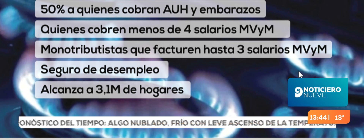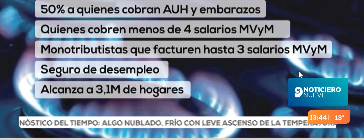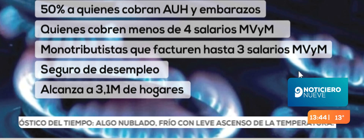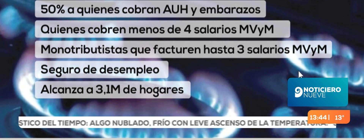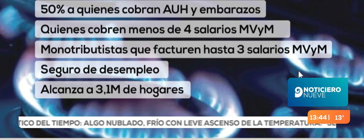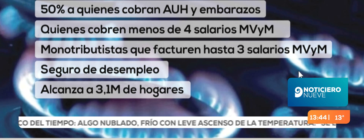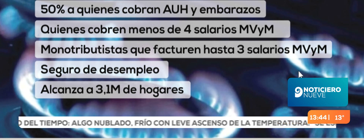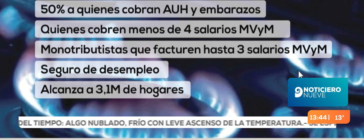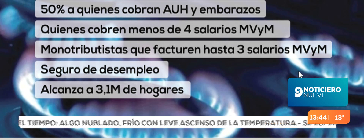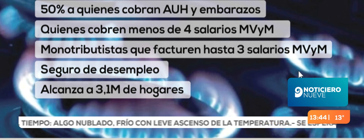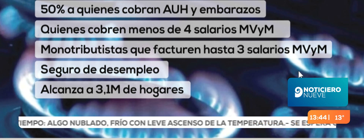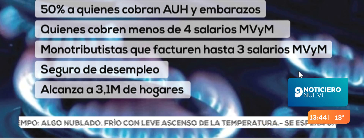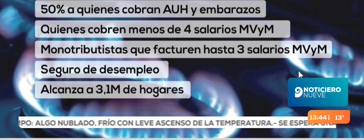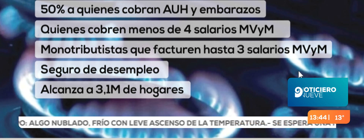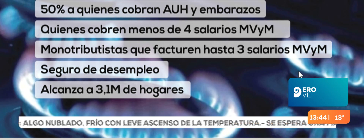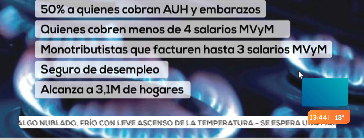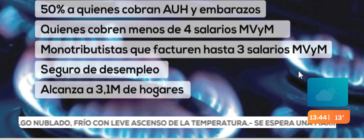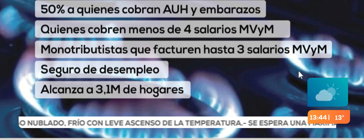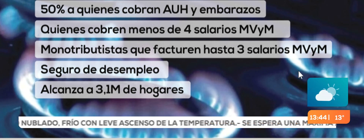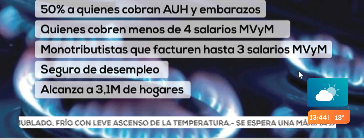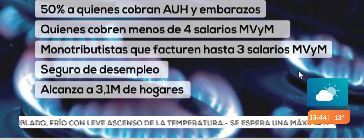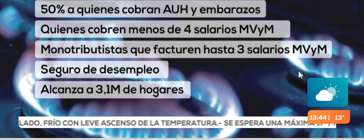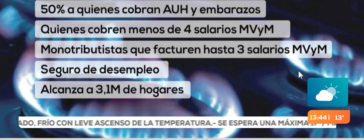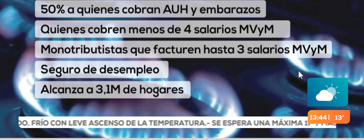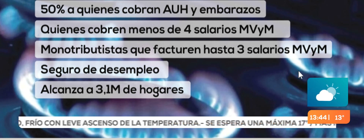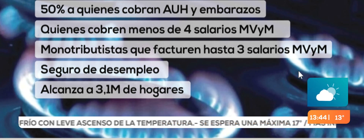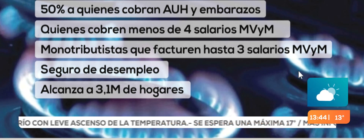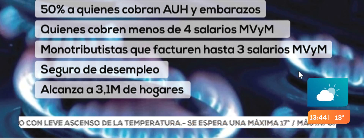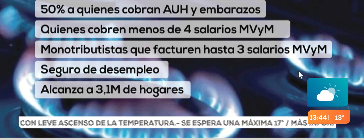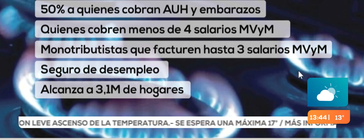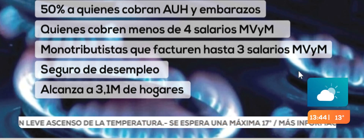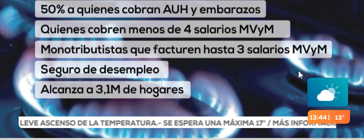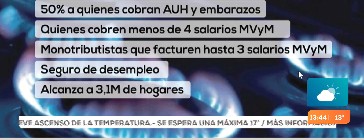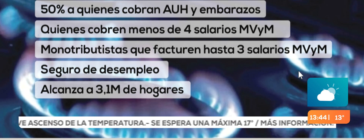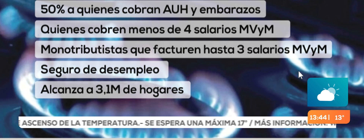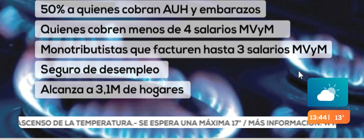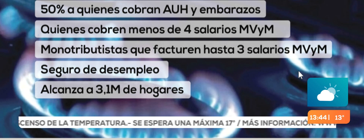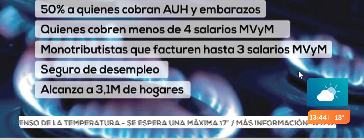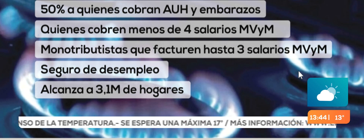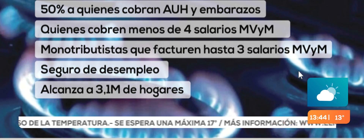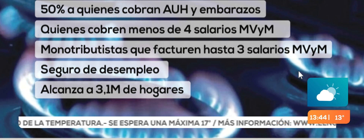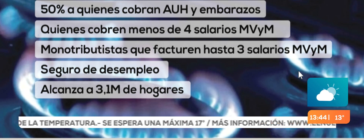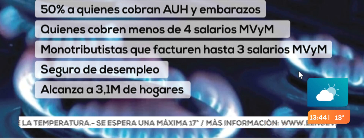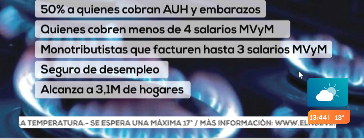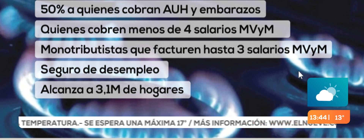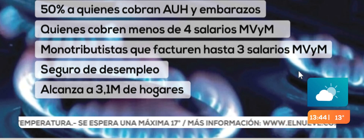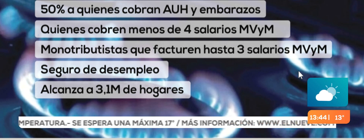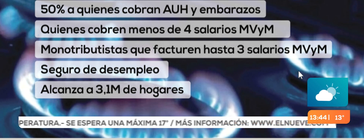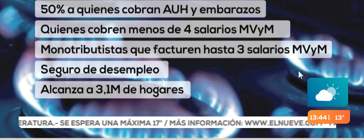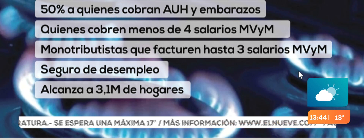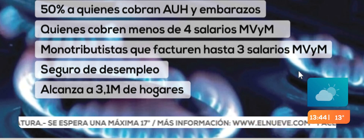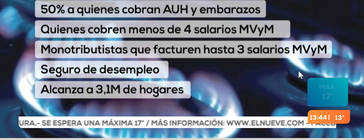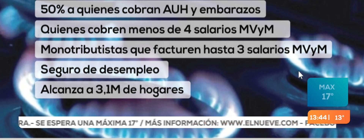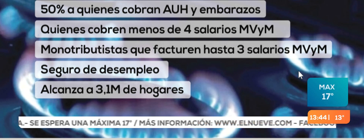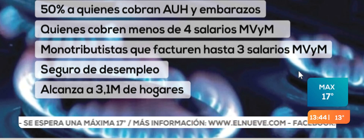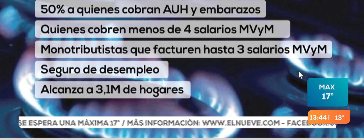presentando el certificado, van a tener... Quienes cobren menos de 4 salarios mínimos vital y móvil, también van a